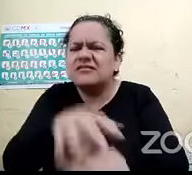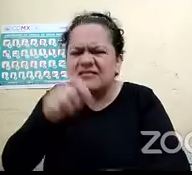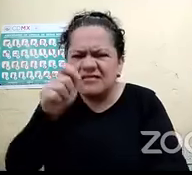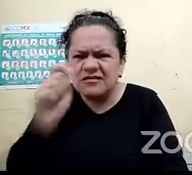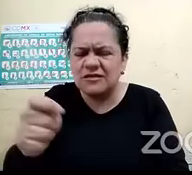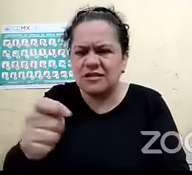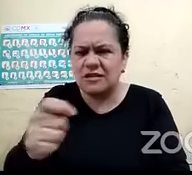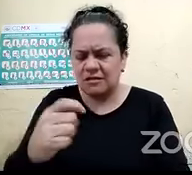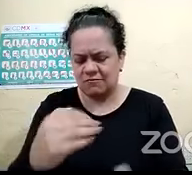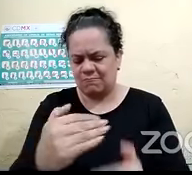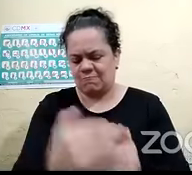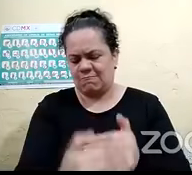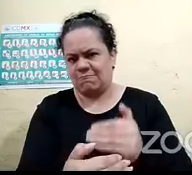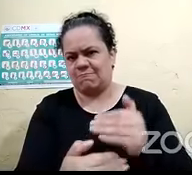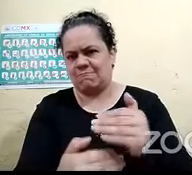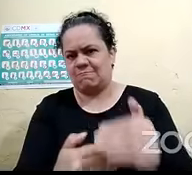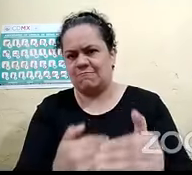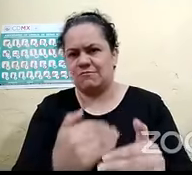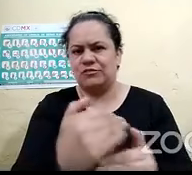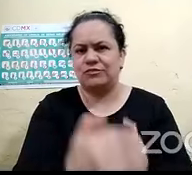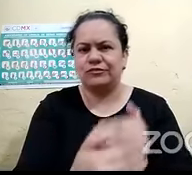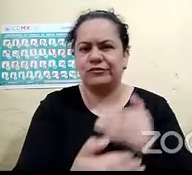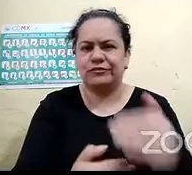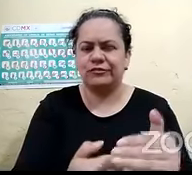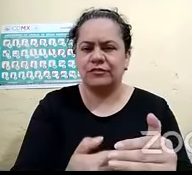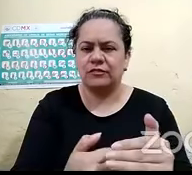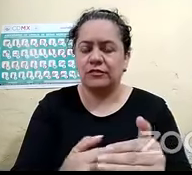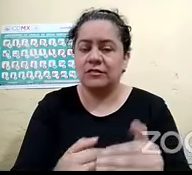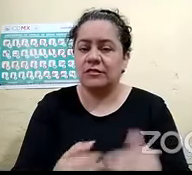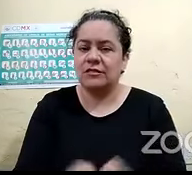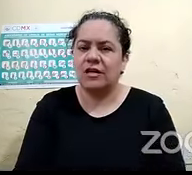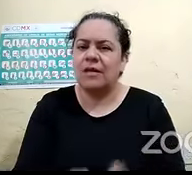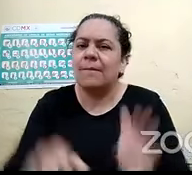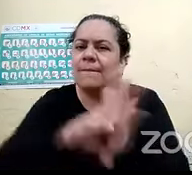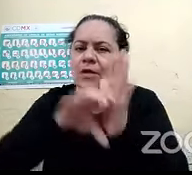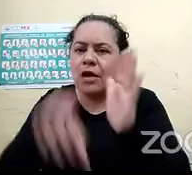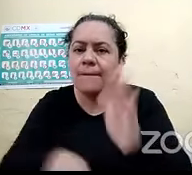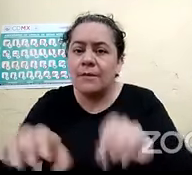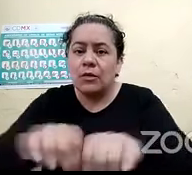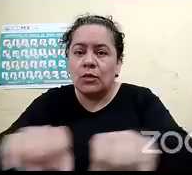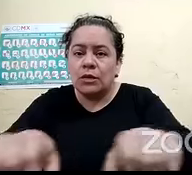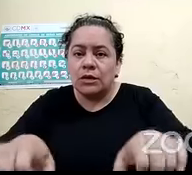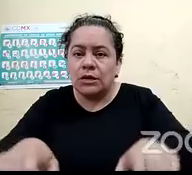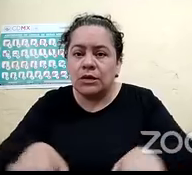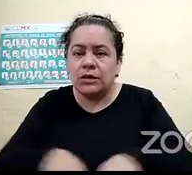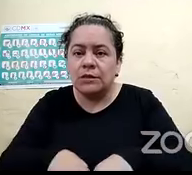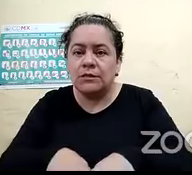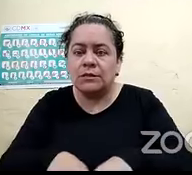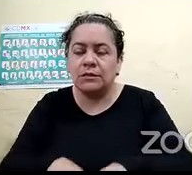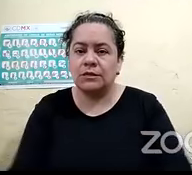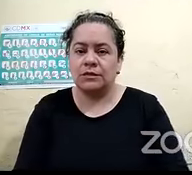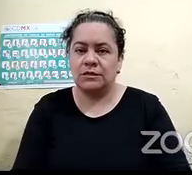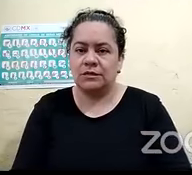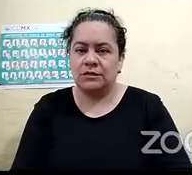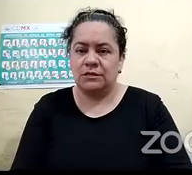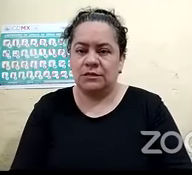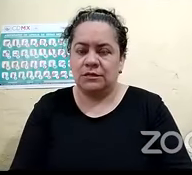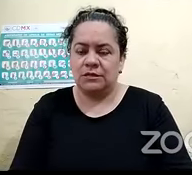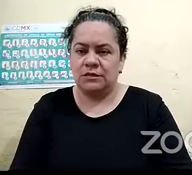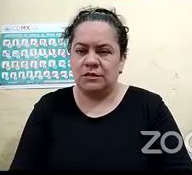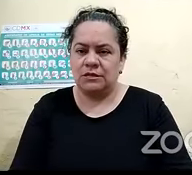y que es como un equipo donde cada quien pone lo que mejor sabe y lo que